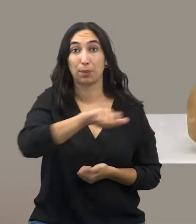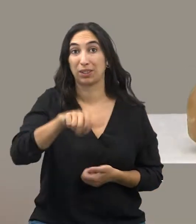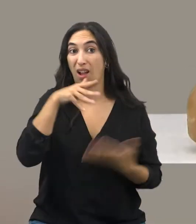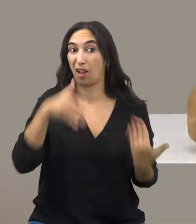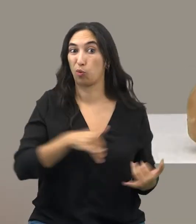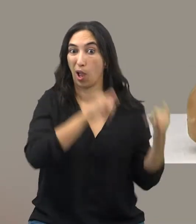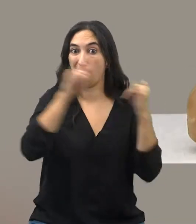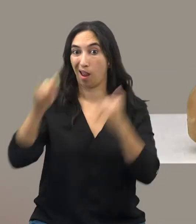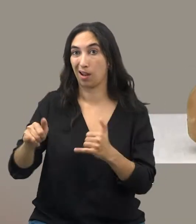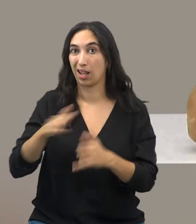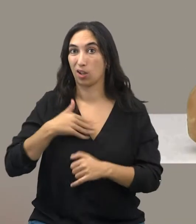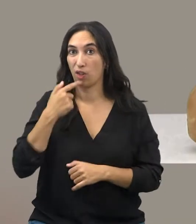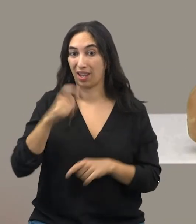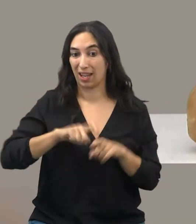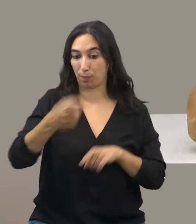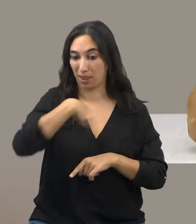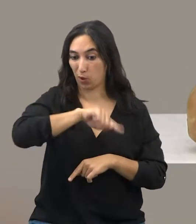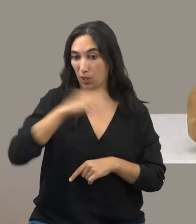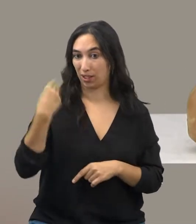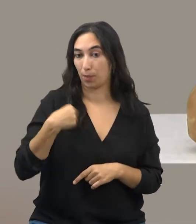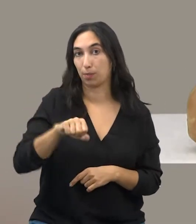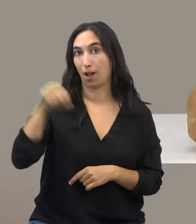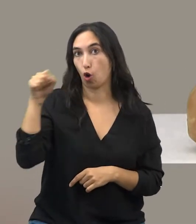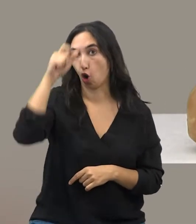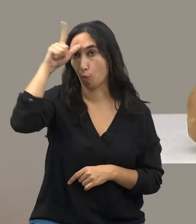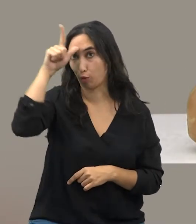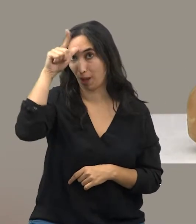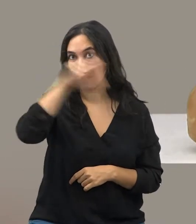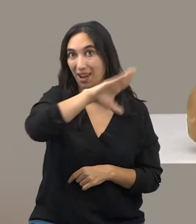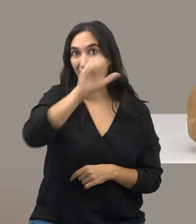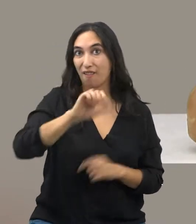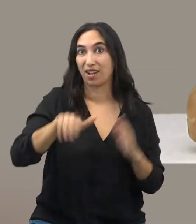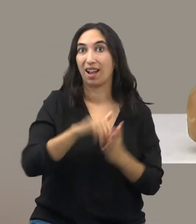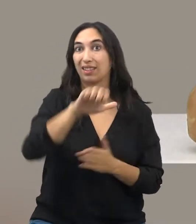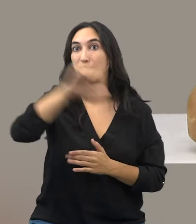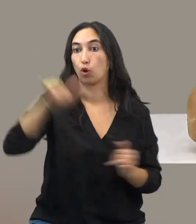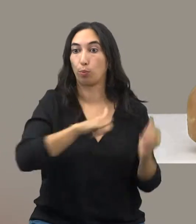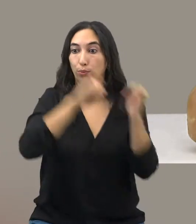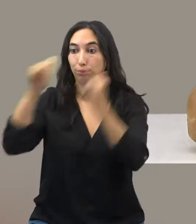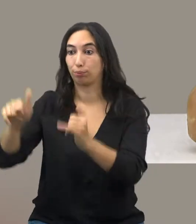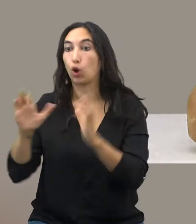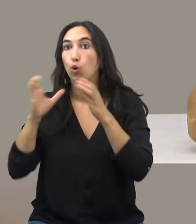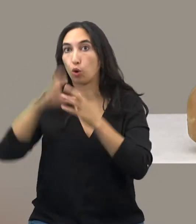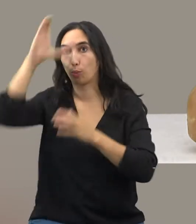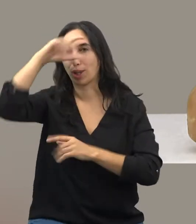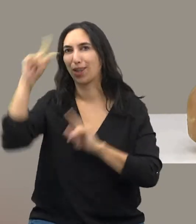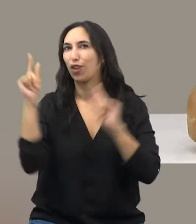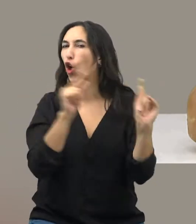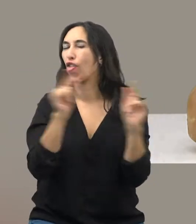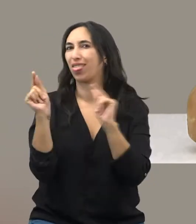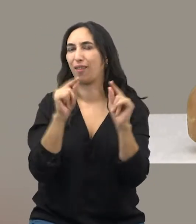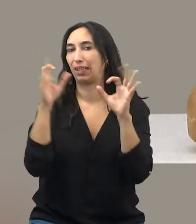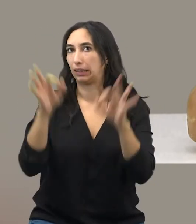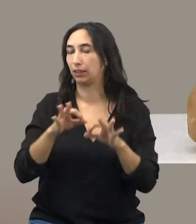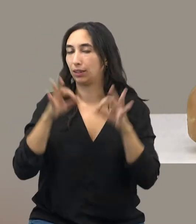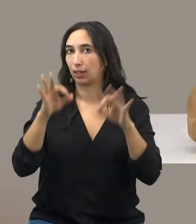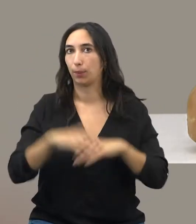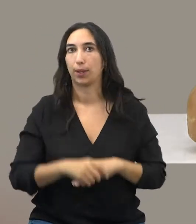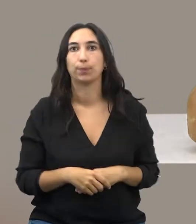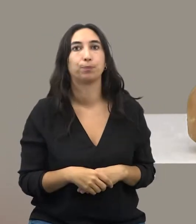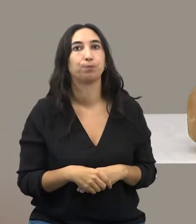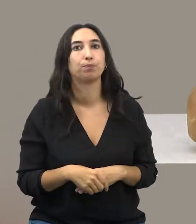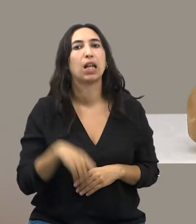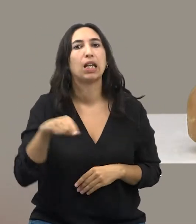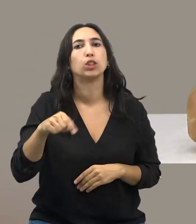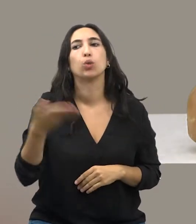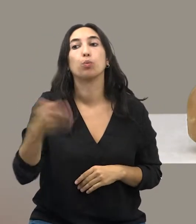La llegada de los humanos modernos, es decir, de nuestra propia especie, Homo sapiens, desde el continente africano en Europa, siempre ha sido motivo de un aclarado debate por parte de la comunidad